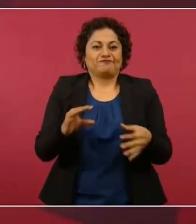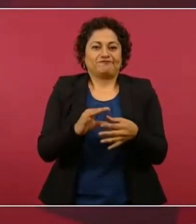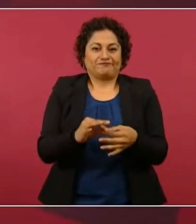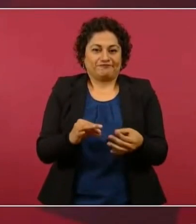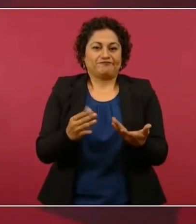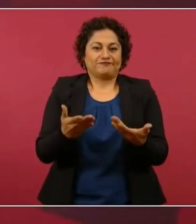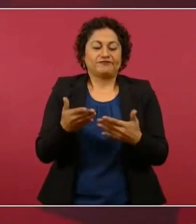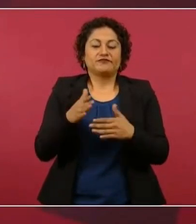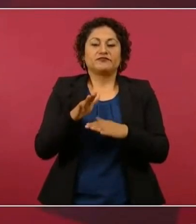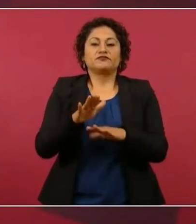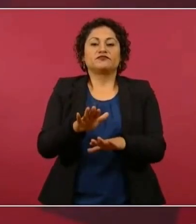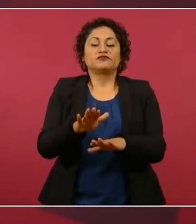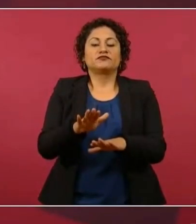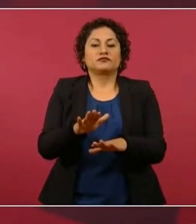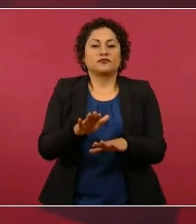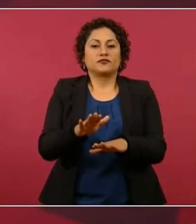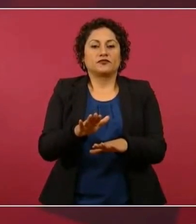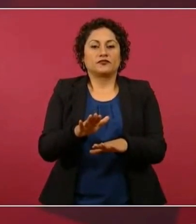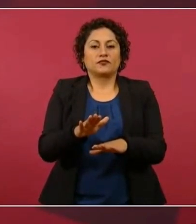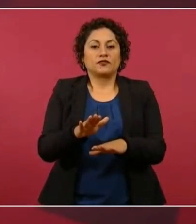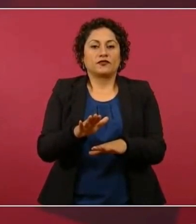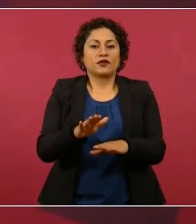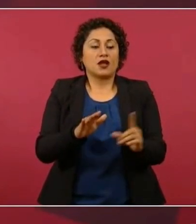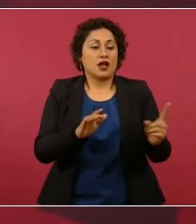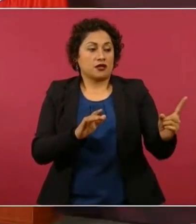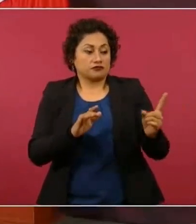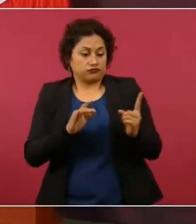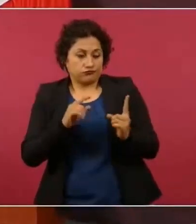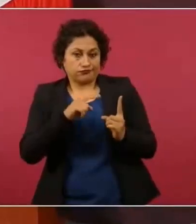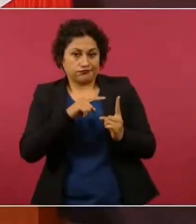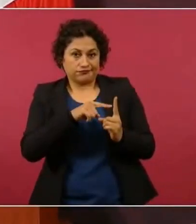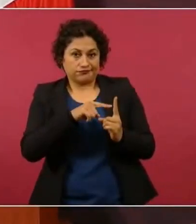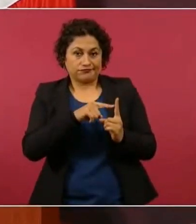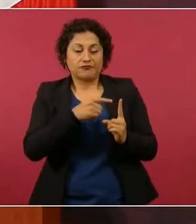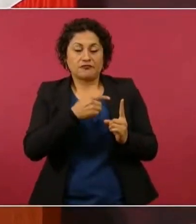lo que me comentó el presidente Biden.